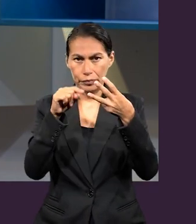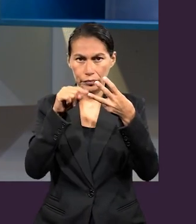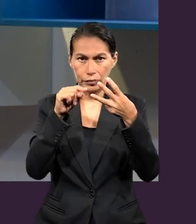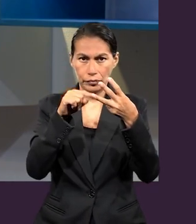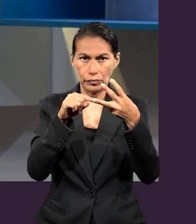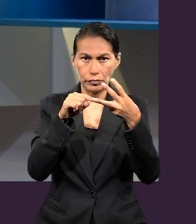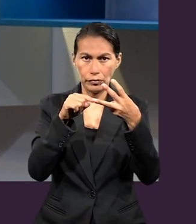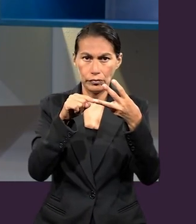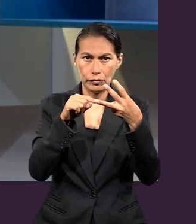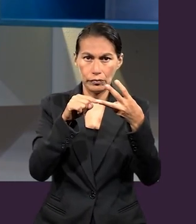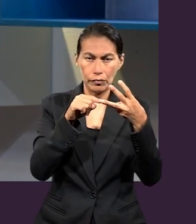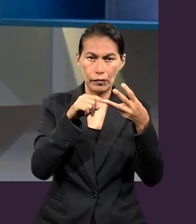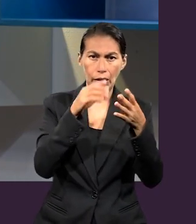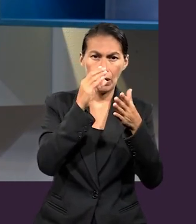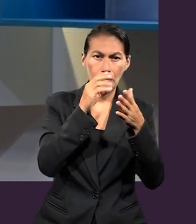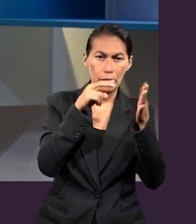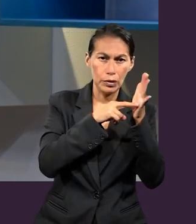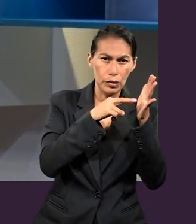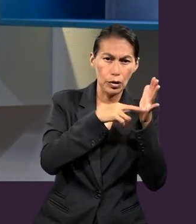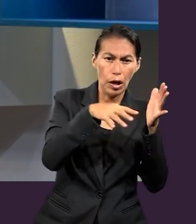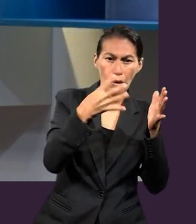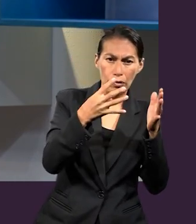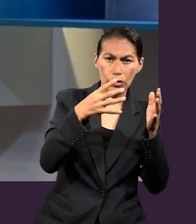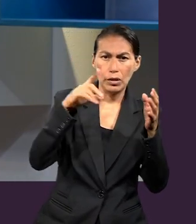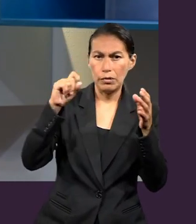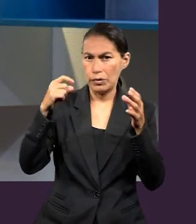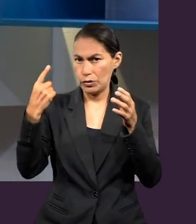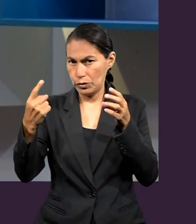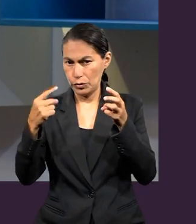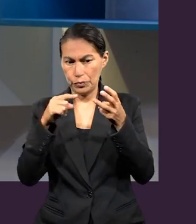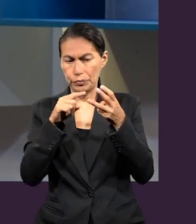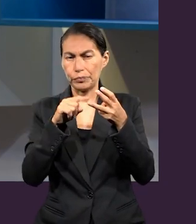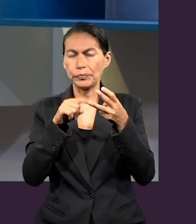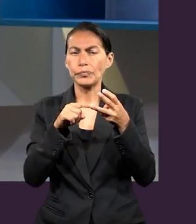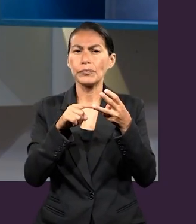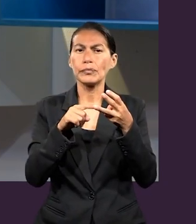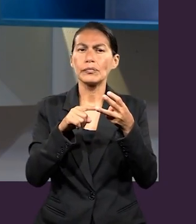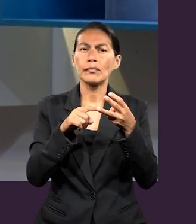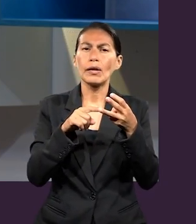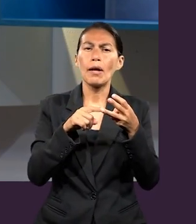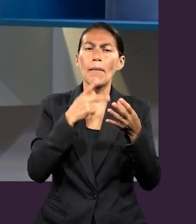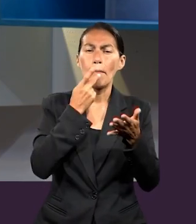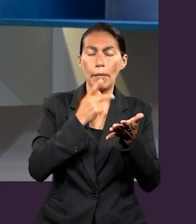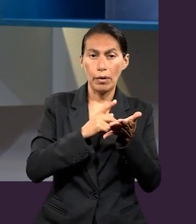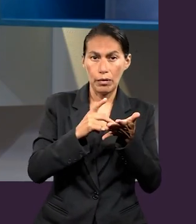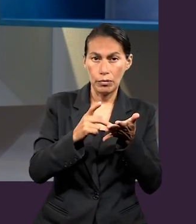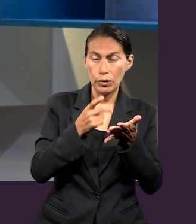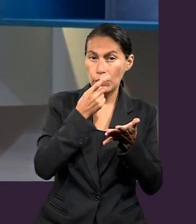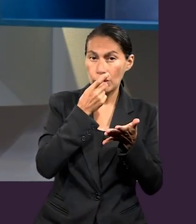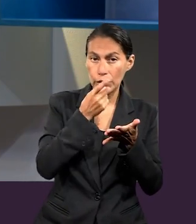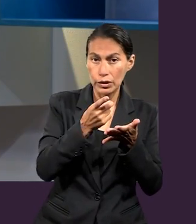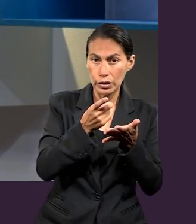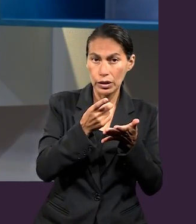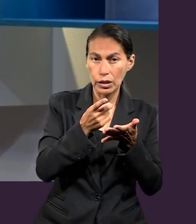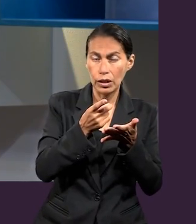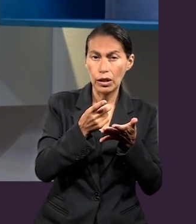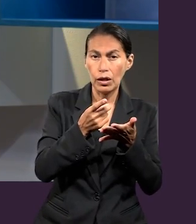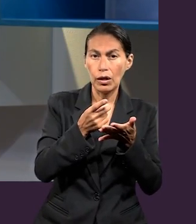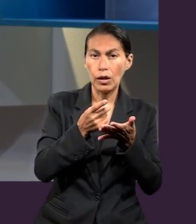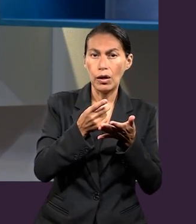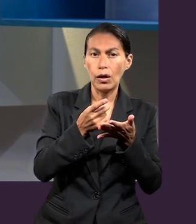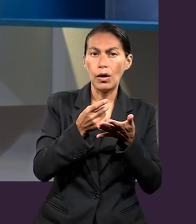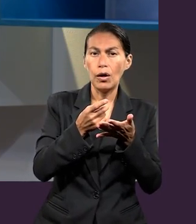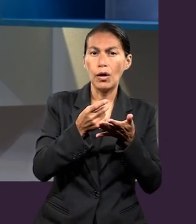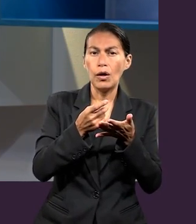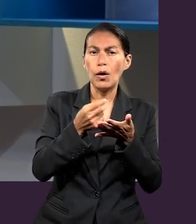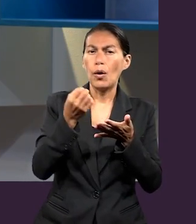en la tercera parte, que abarca del 14 al 21, Pablo retoma o nos revela las